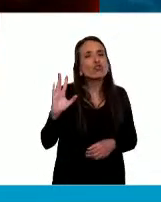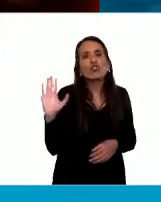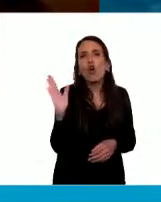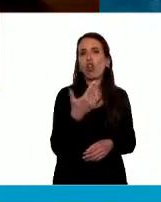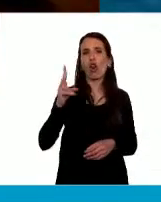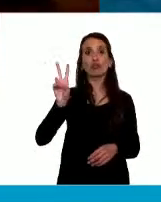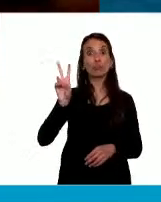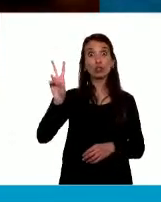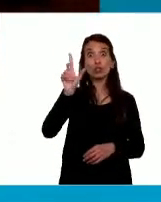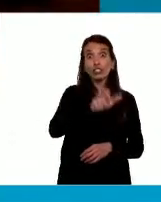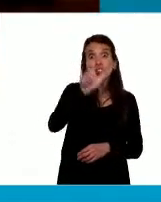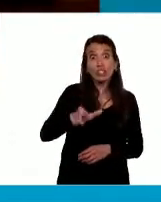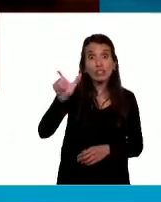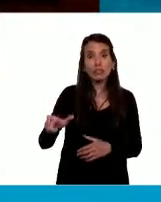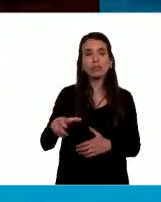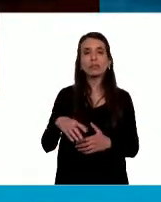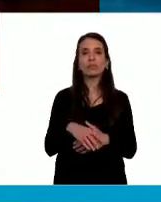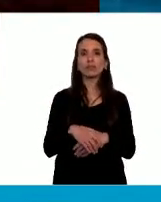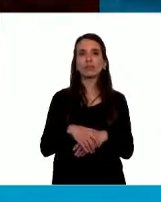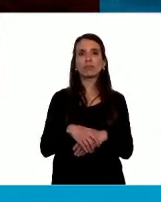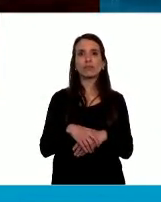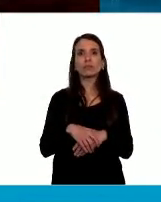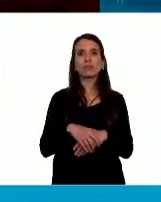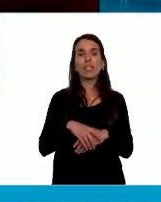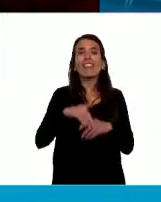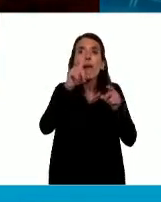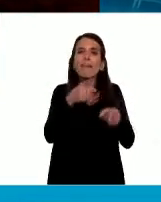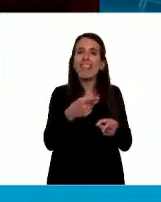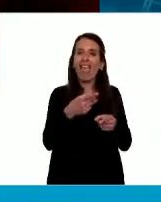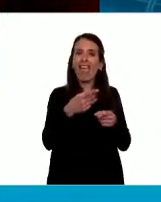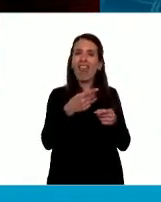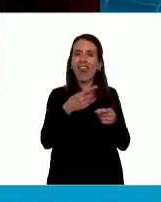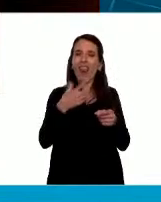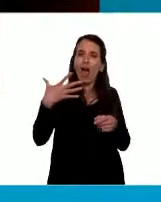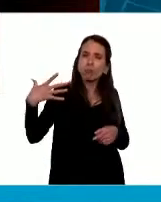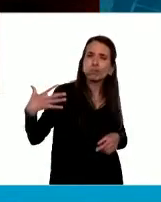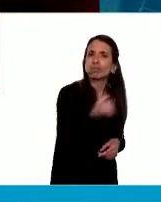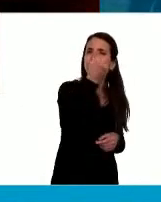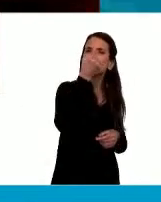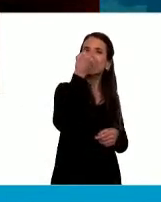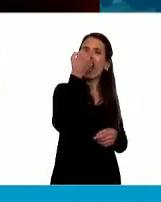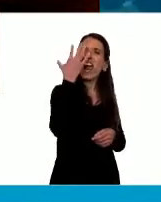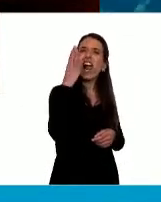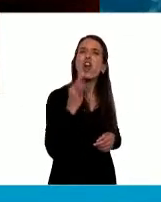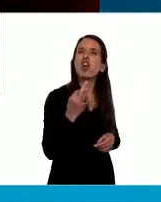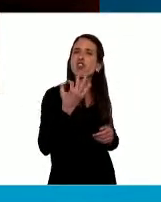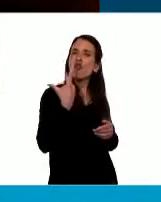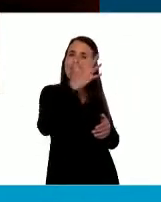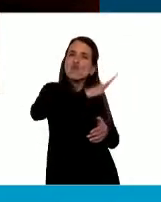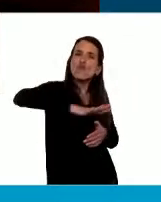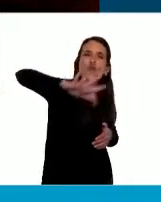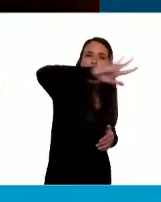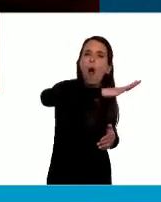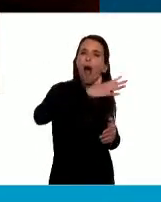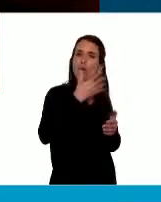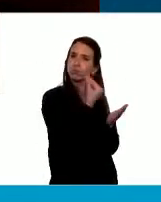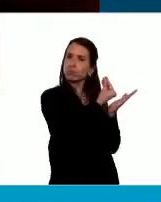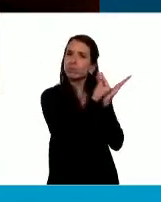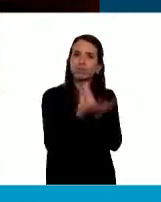y que además ha sabido ganarse, más allá de las ideas políticas,